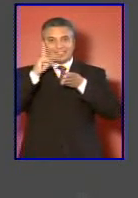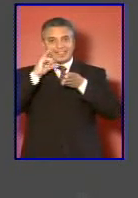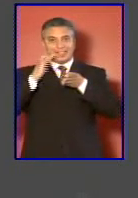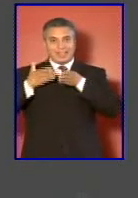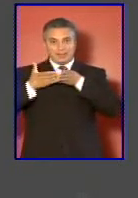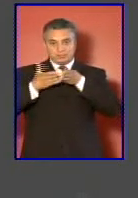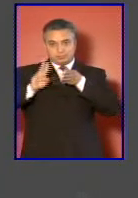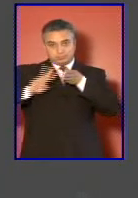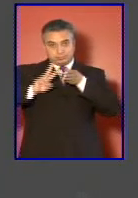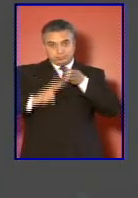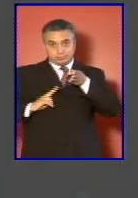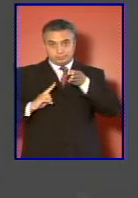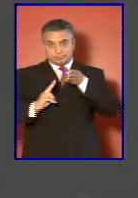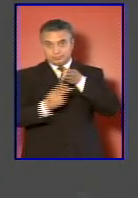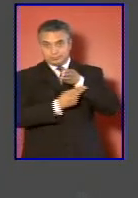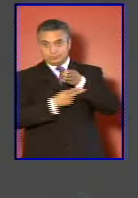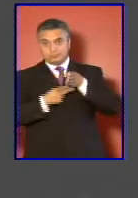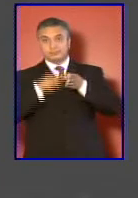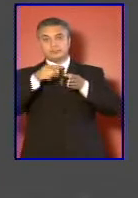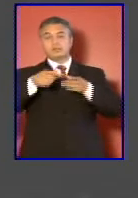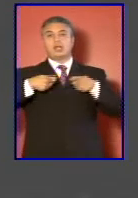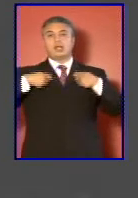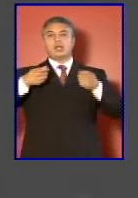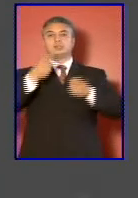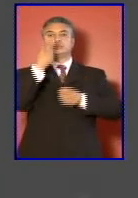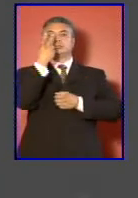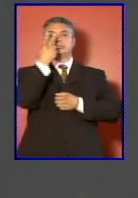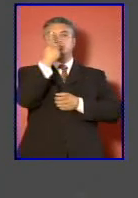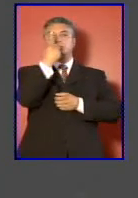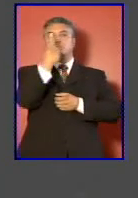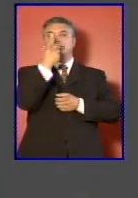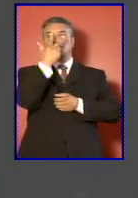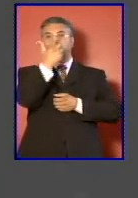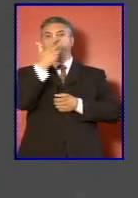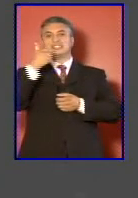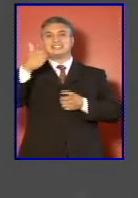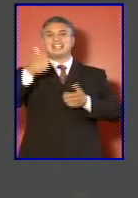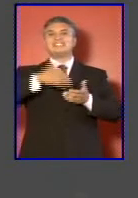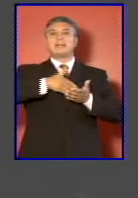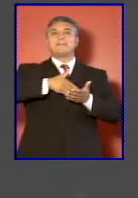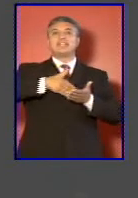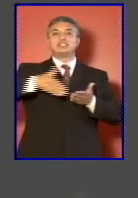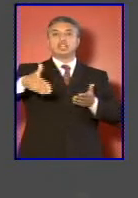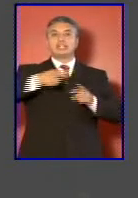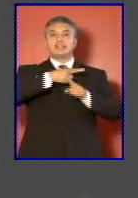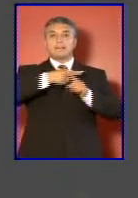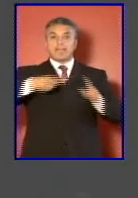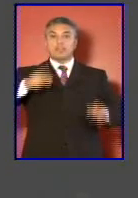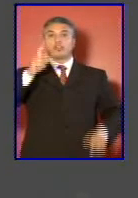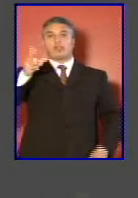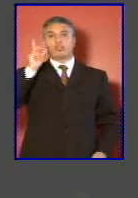primaria tuvo daños por 136 millones y medio de dólares el ejército